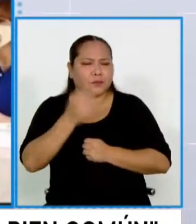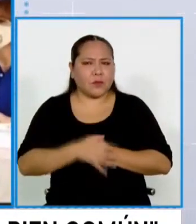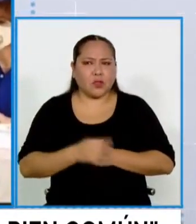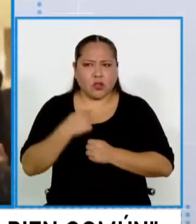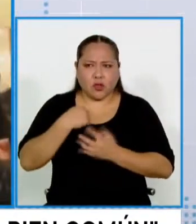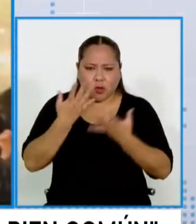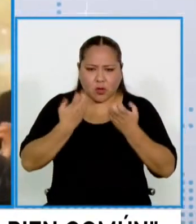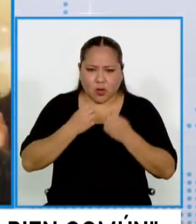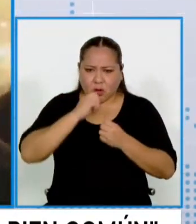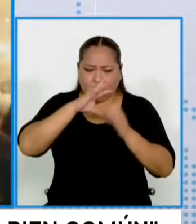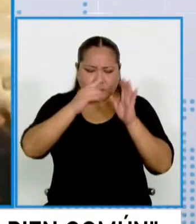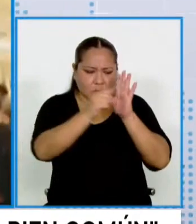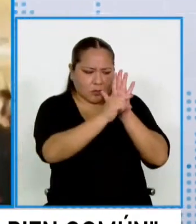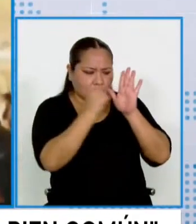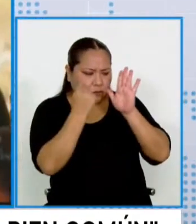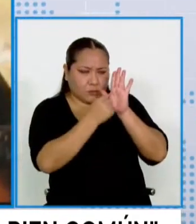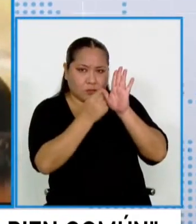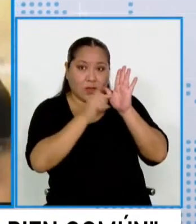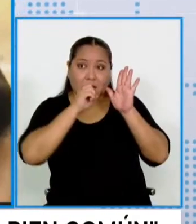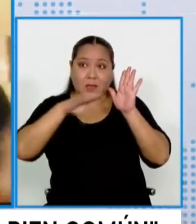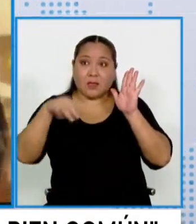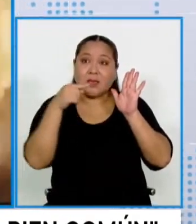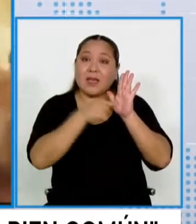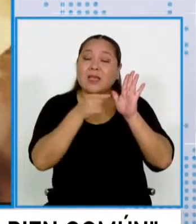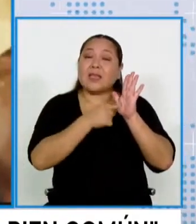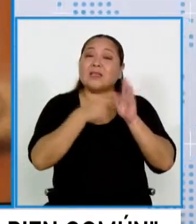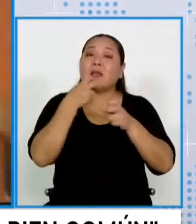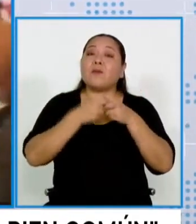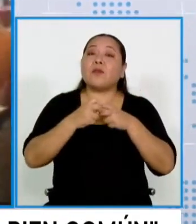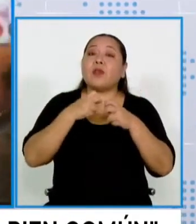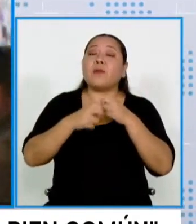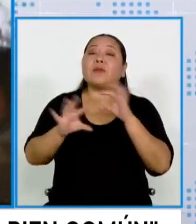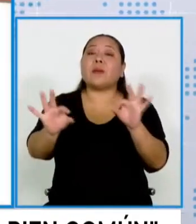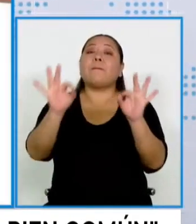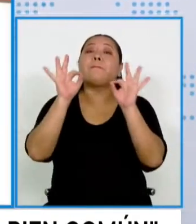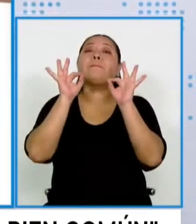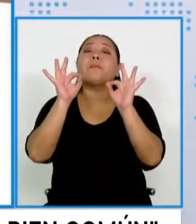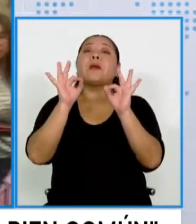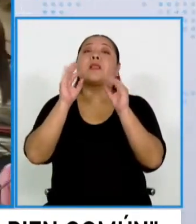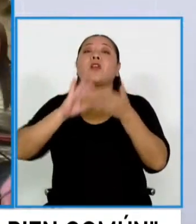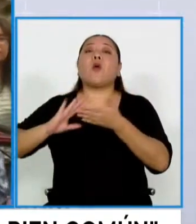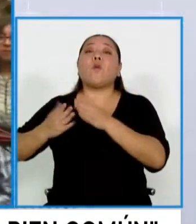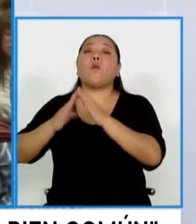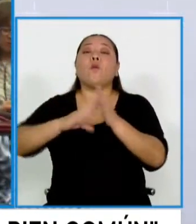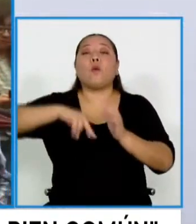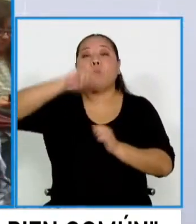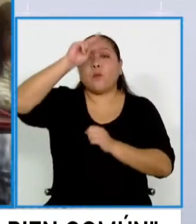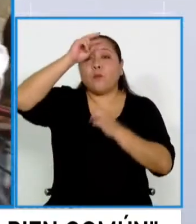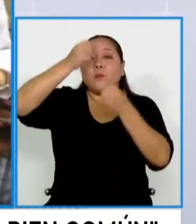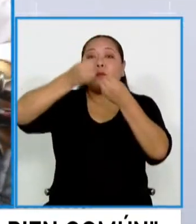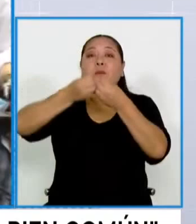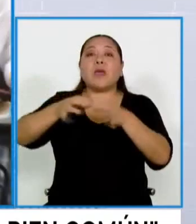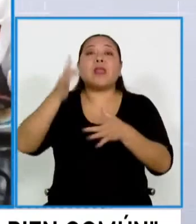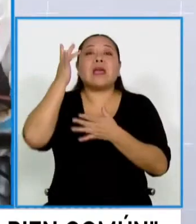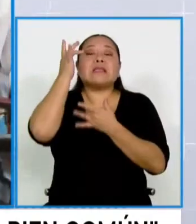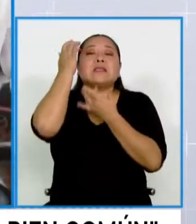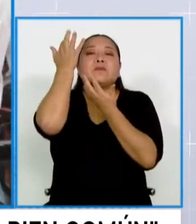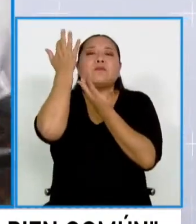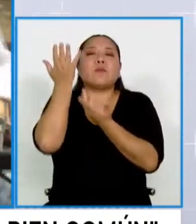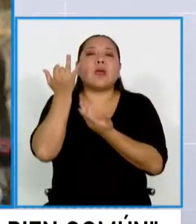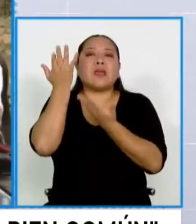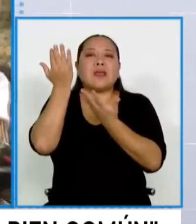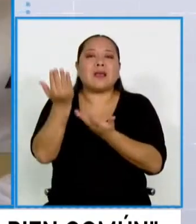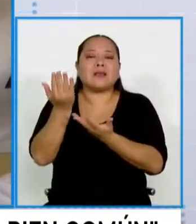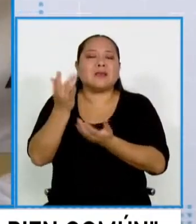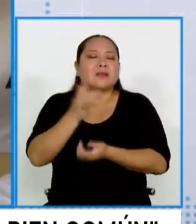párrafo que realmente yo creo que hay que hacerlo. Dice que ante esta situación se corre el riesgo de que el pueblo peruano pierda la esperanza y caiga